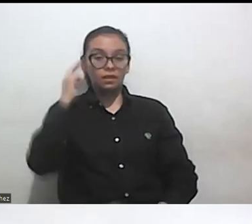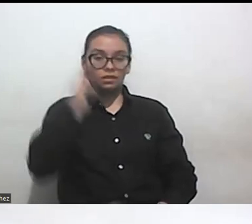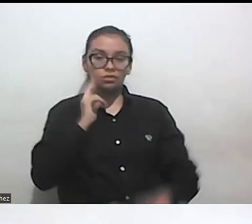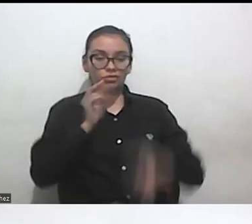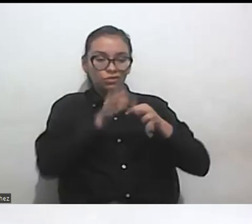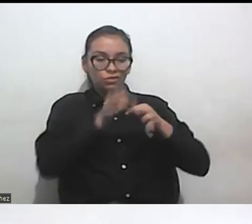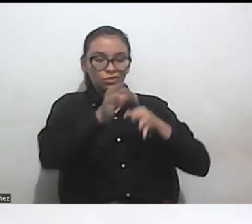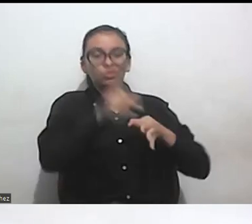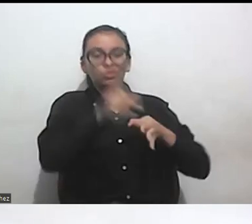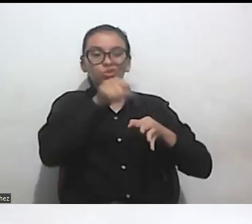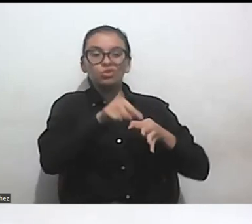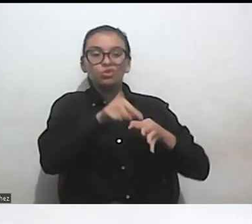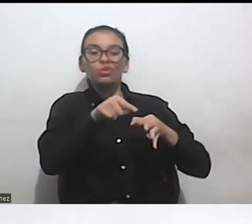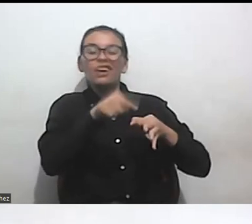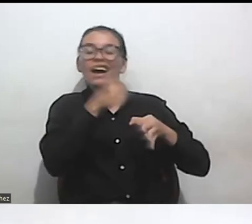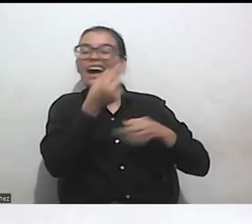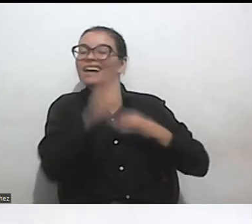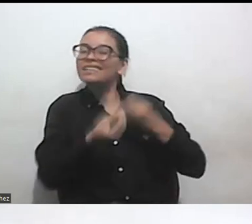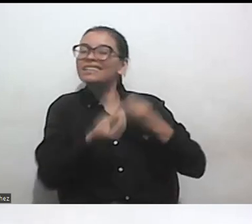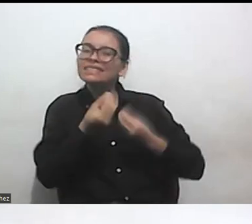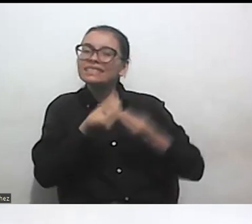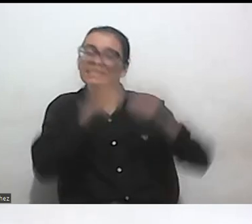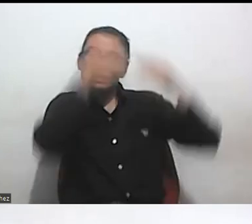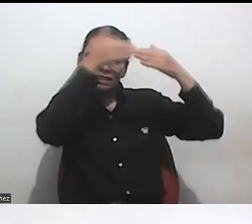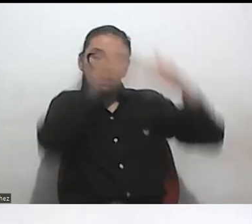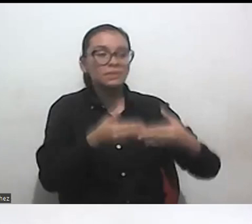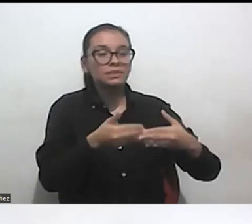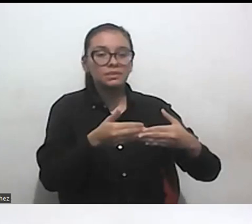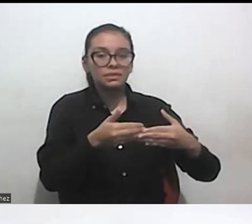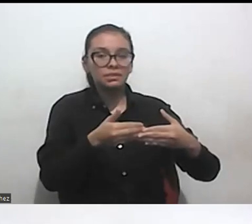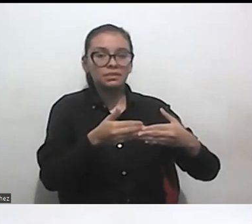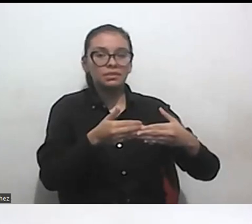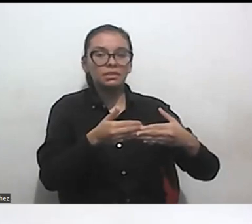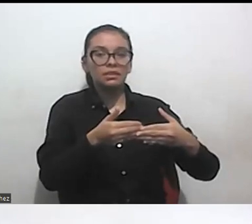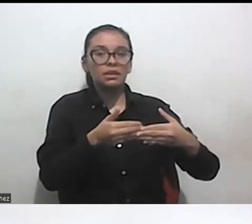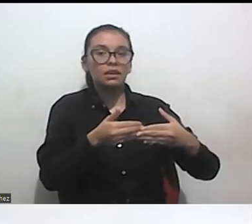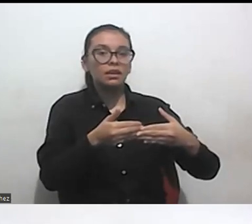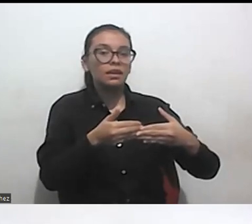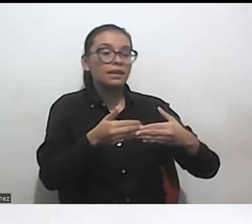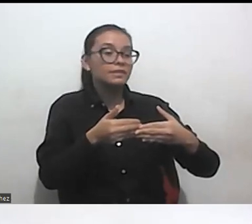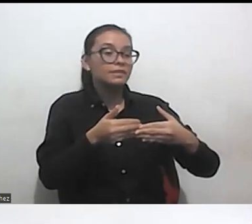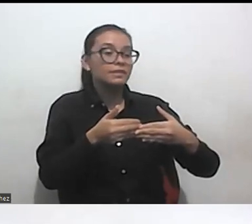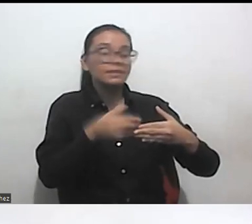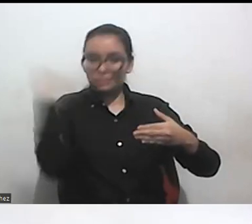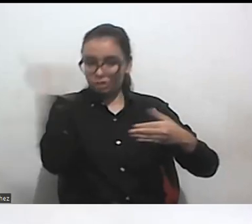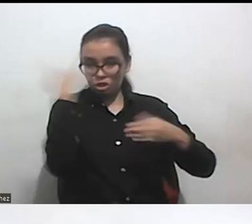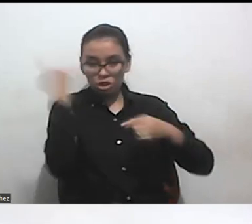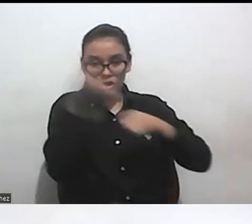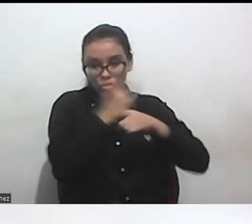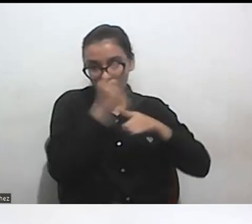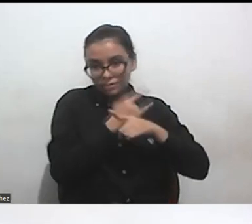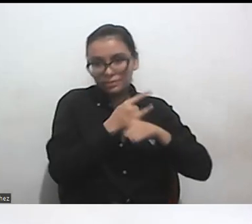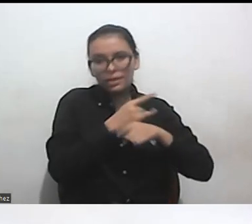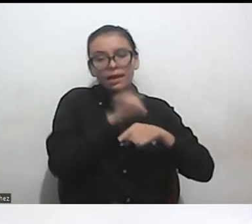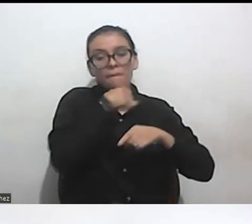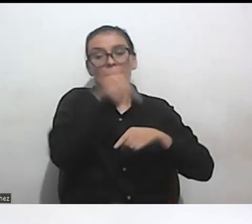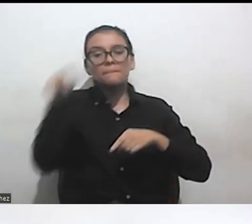persona con discapacidad más no perdón indivisente perdón incapacidad no